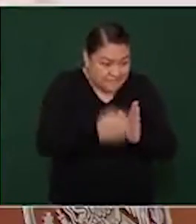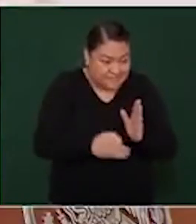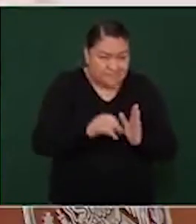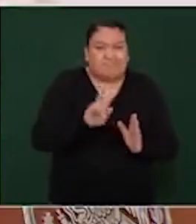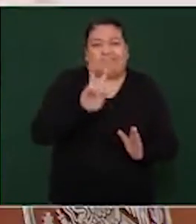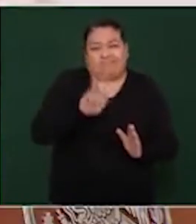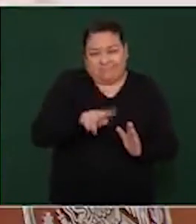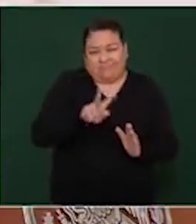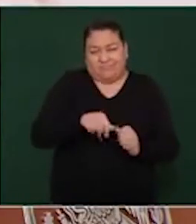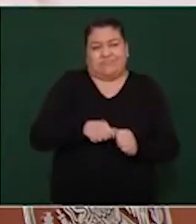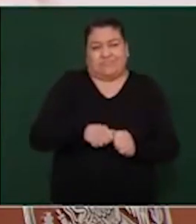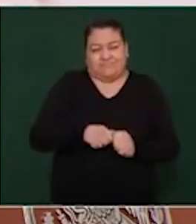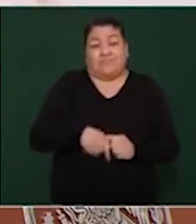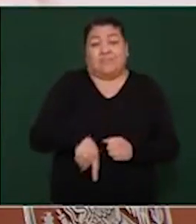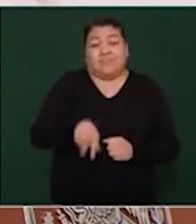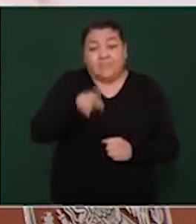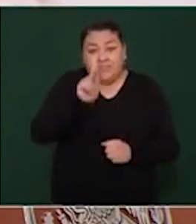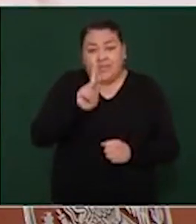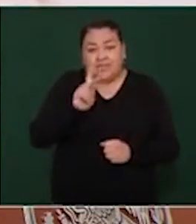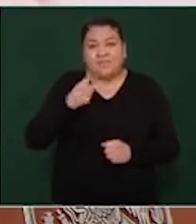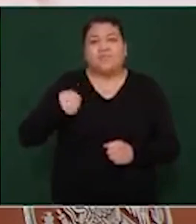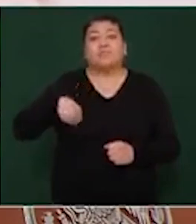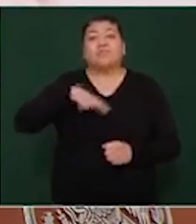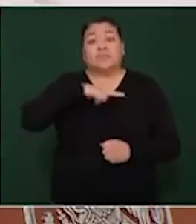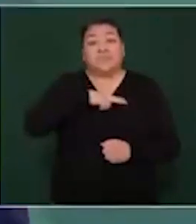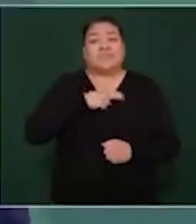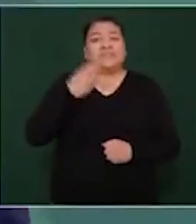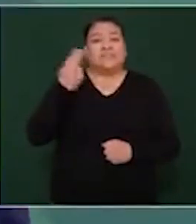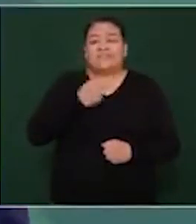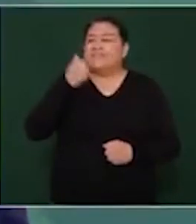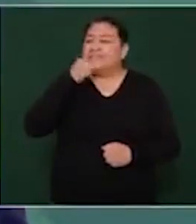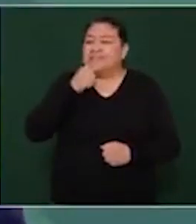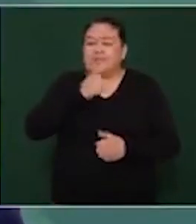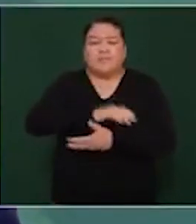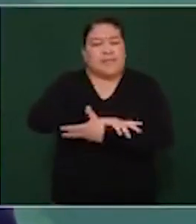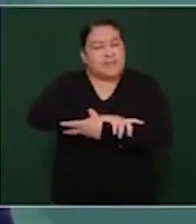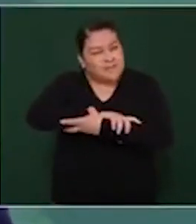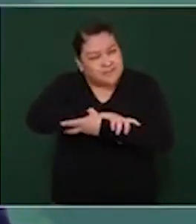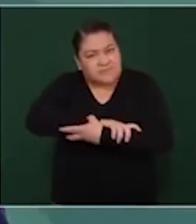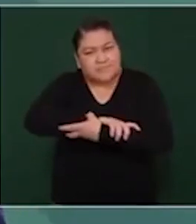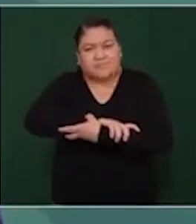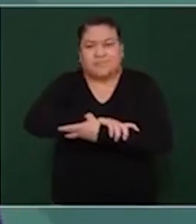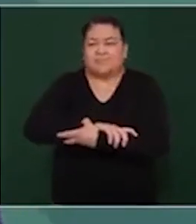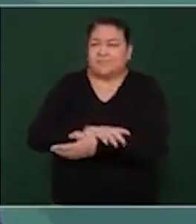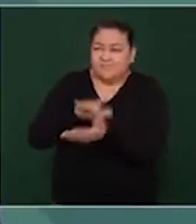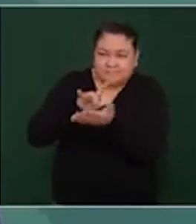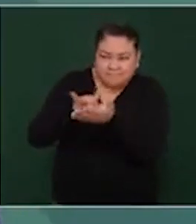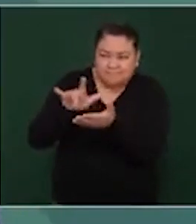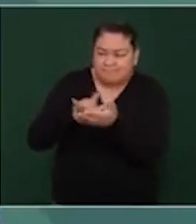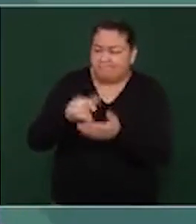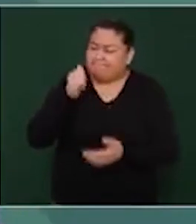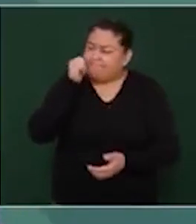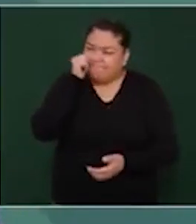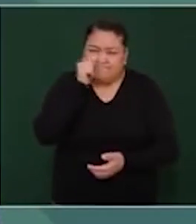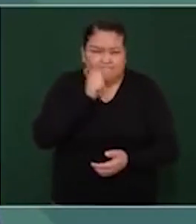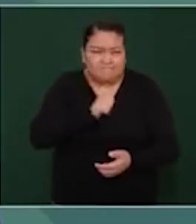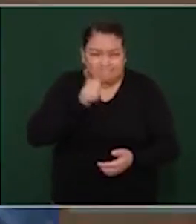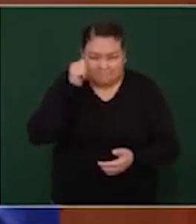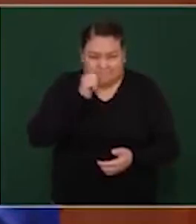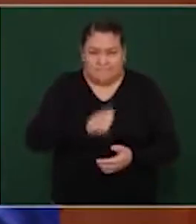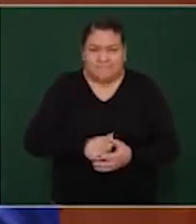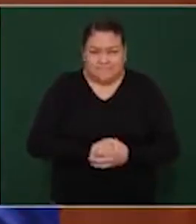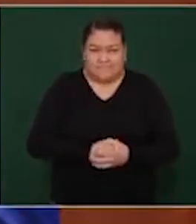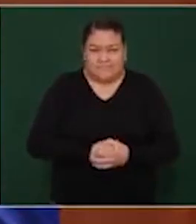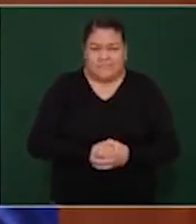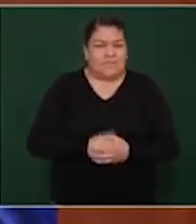debemos ser siempre solidarios, hay que llevar